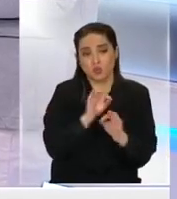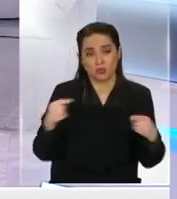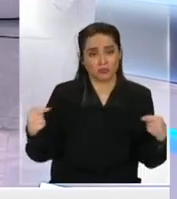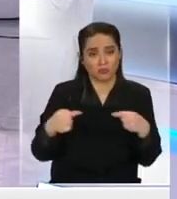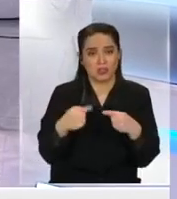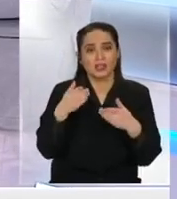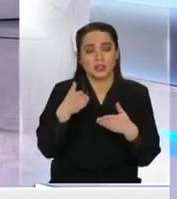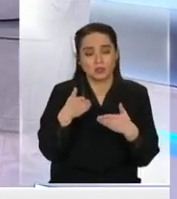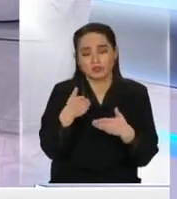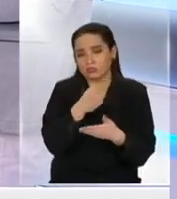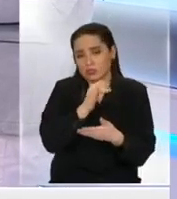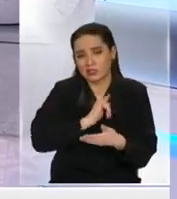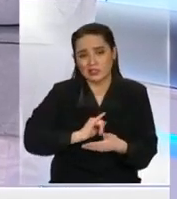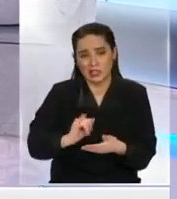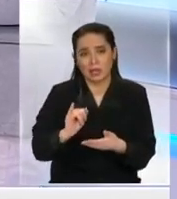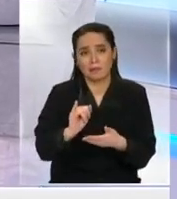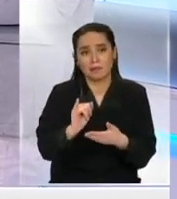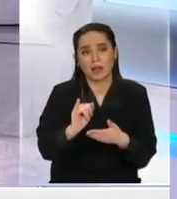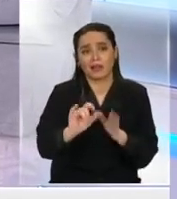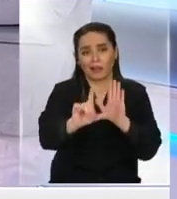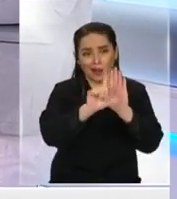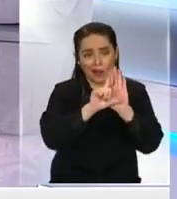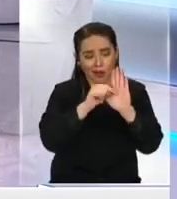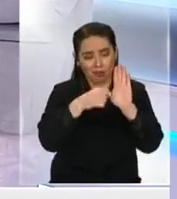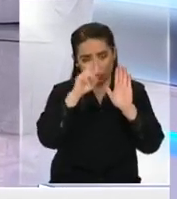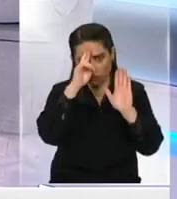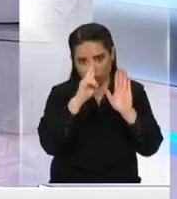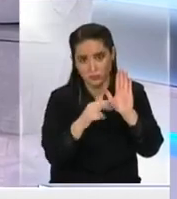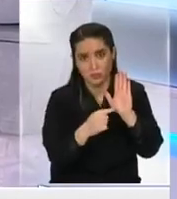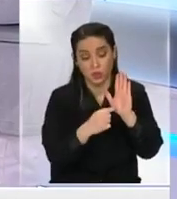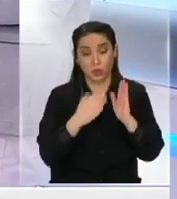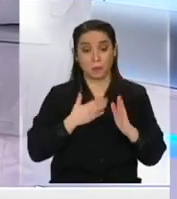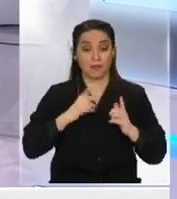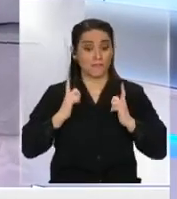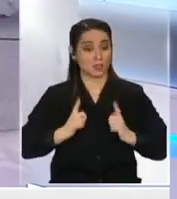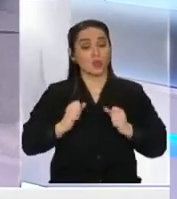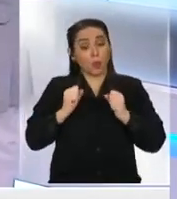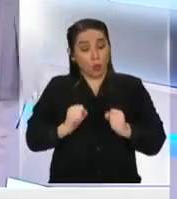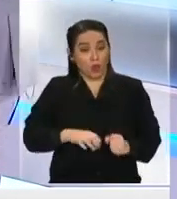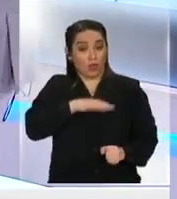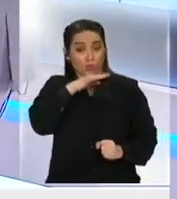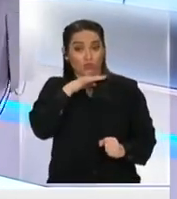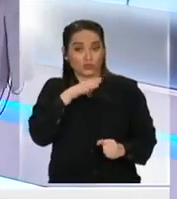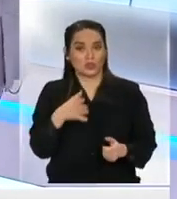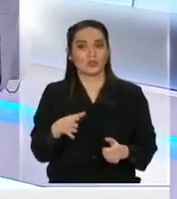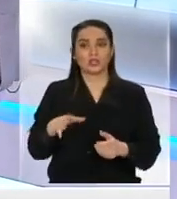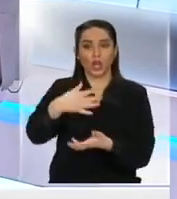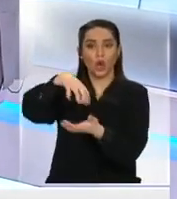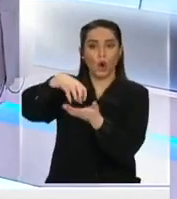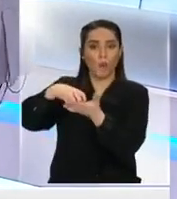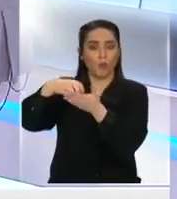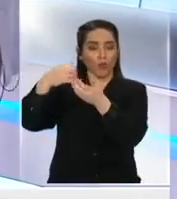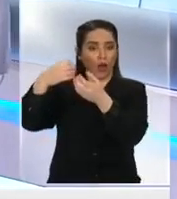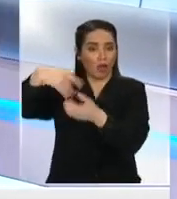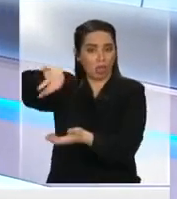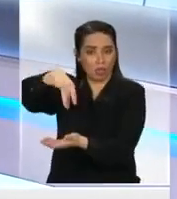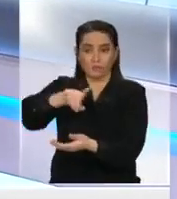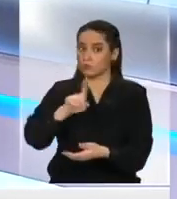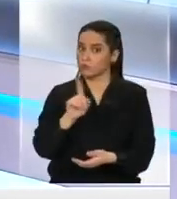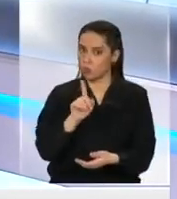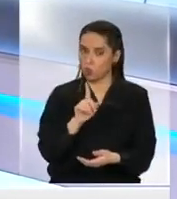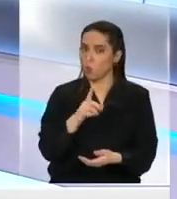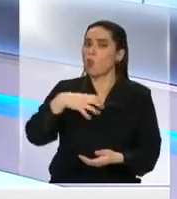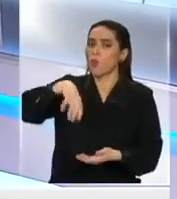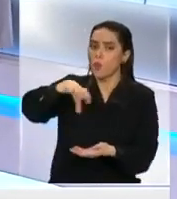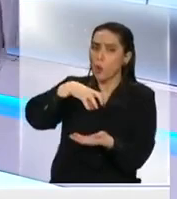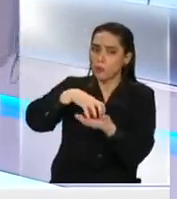hace completamente dentro del margen legal y yo mis vacaciones las puedo ocupar... La comuna no está votada, entonces. No, no. La comuna sigue funcionando